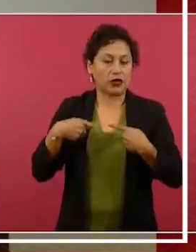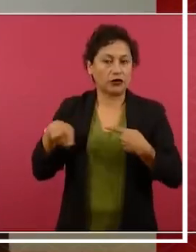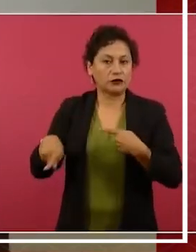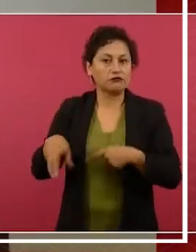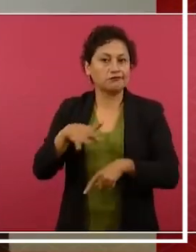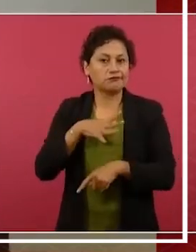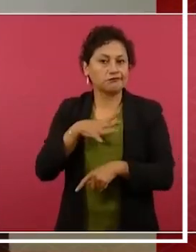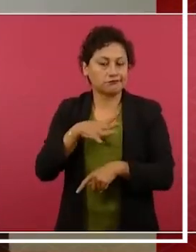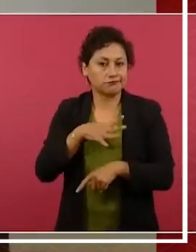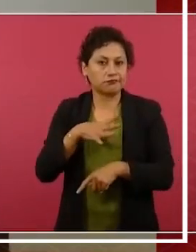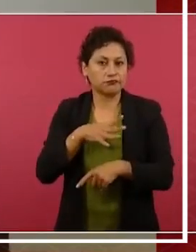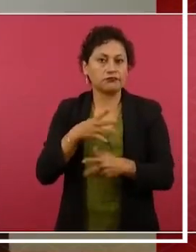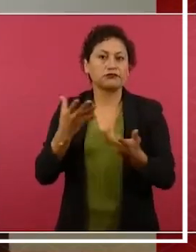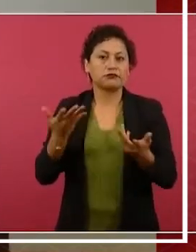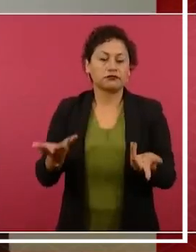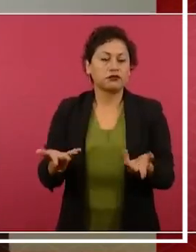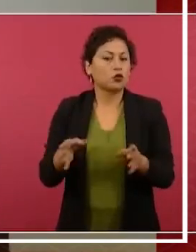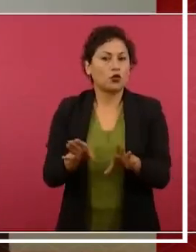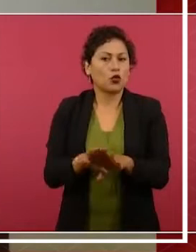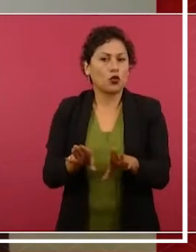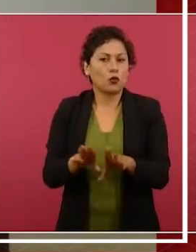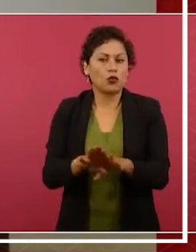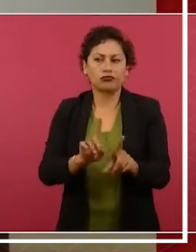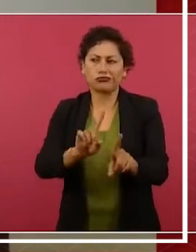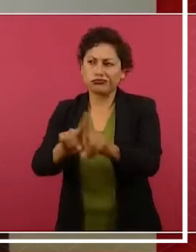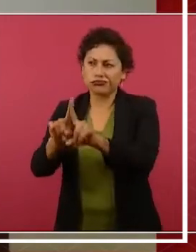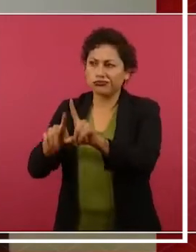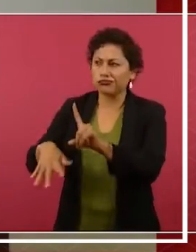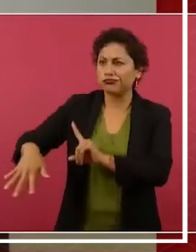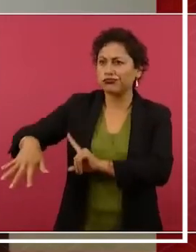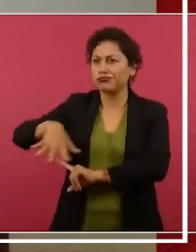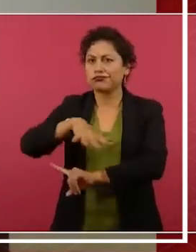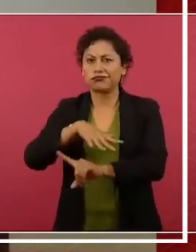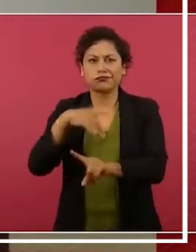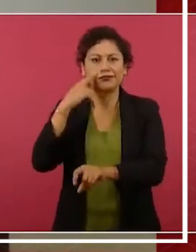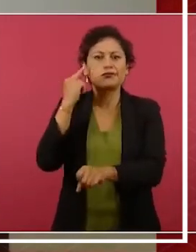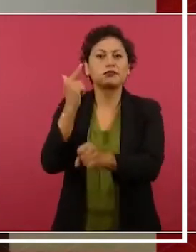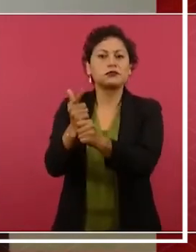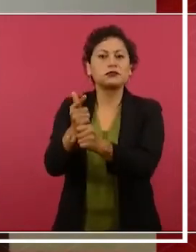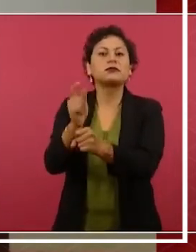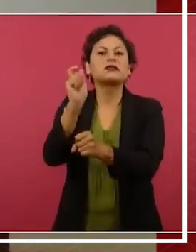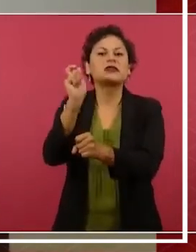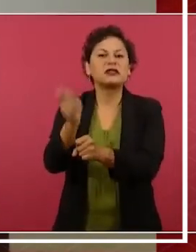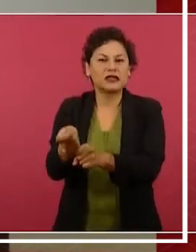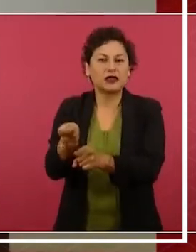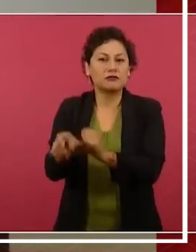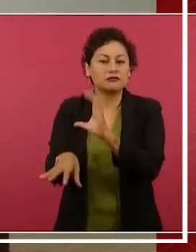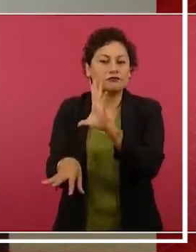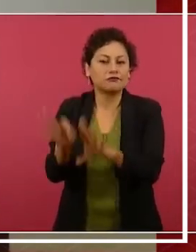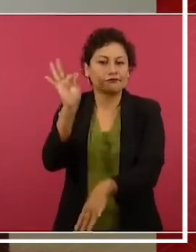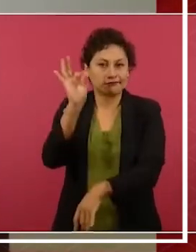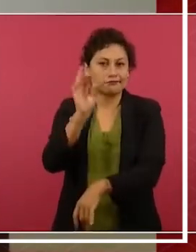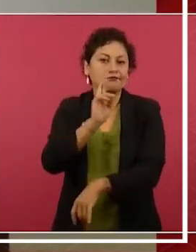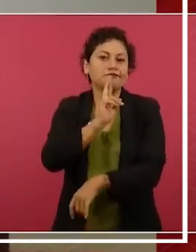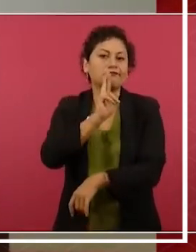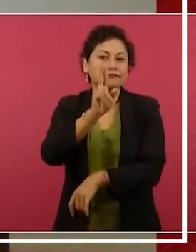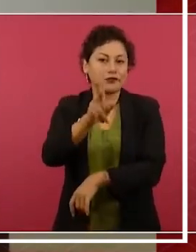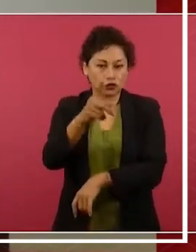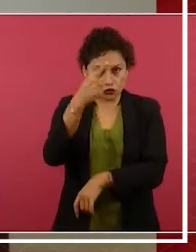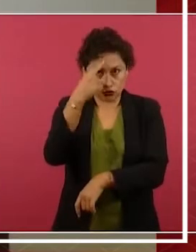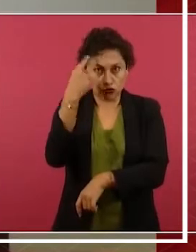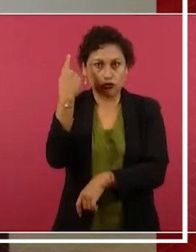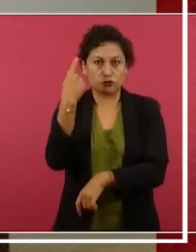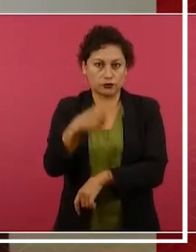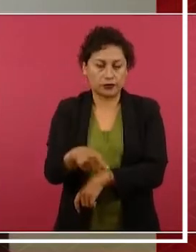análisis de diversos factores que permiten identificar la opción con una mayor viabilidad para la